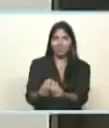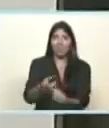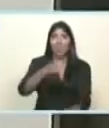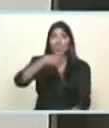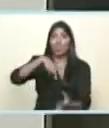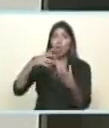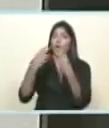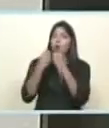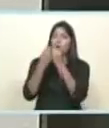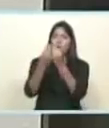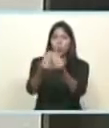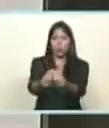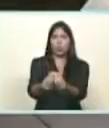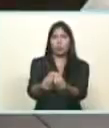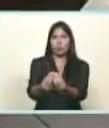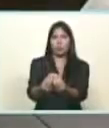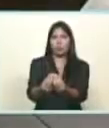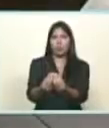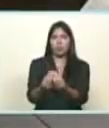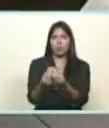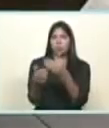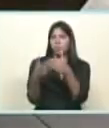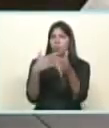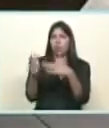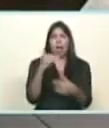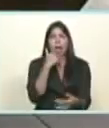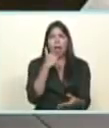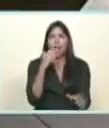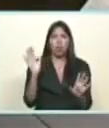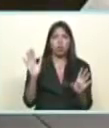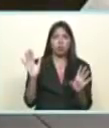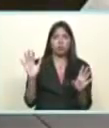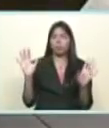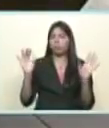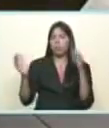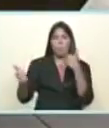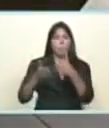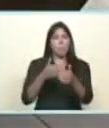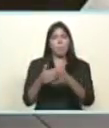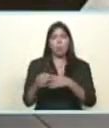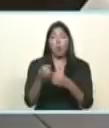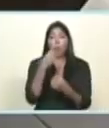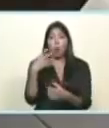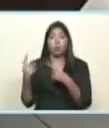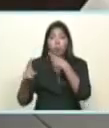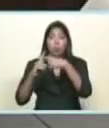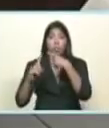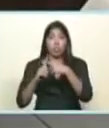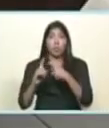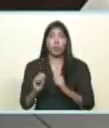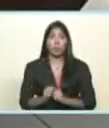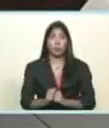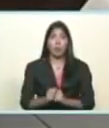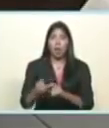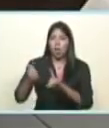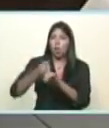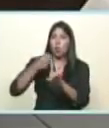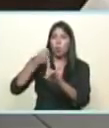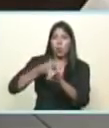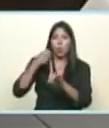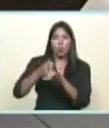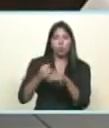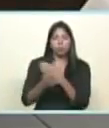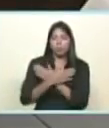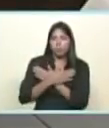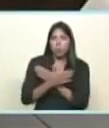Vamos juntos para lo que salga. Para lo que sea y para lo bueno, sobre todo. Para la lucha, para